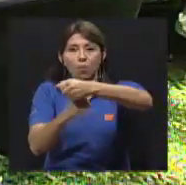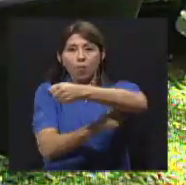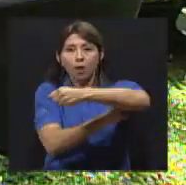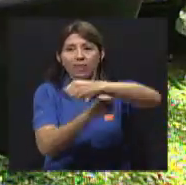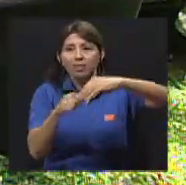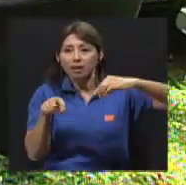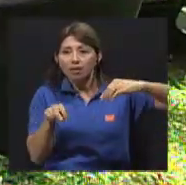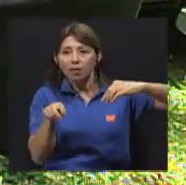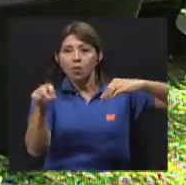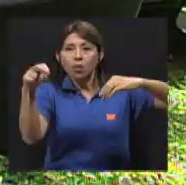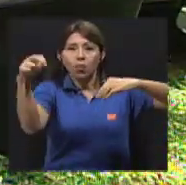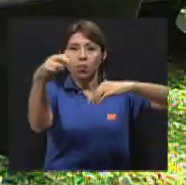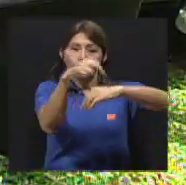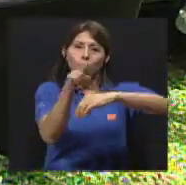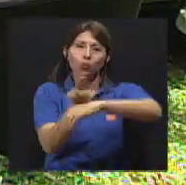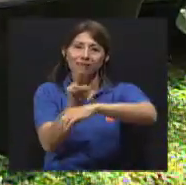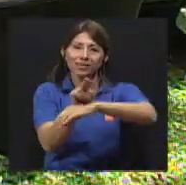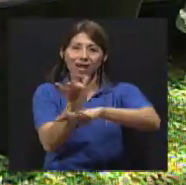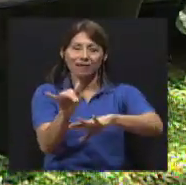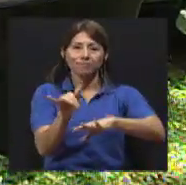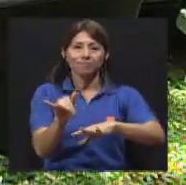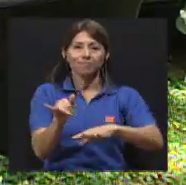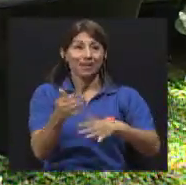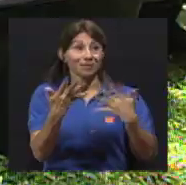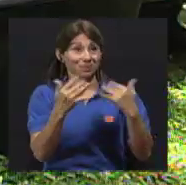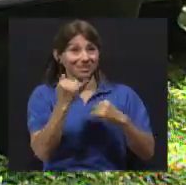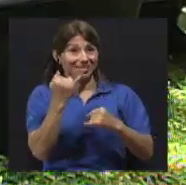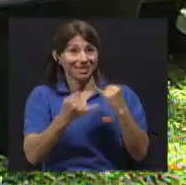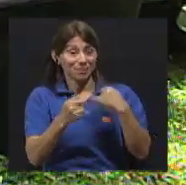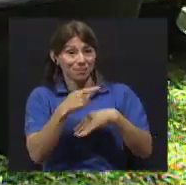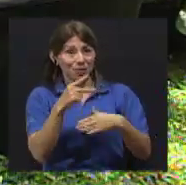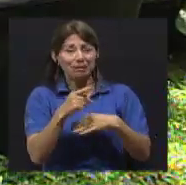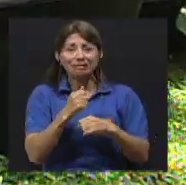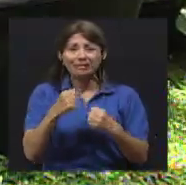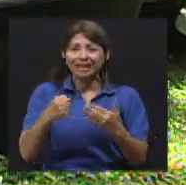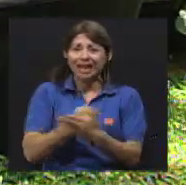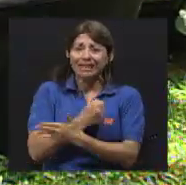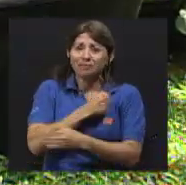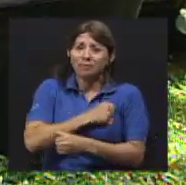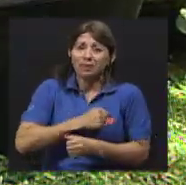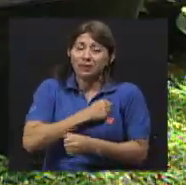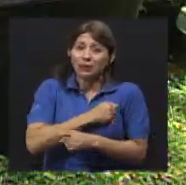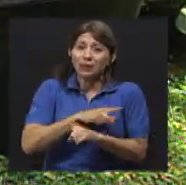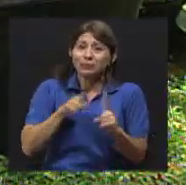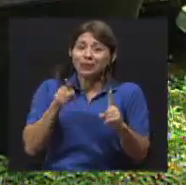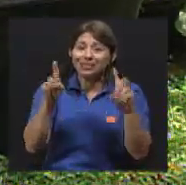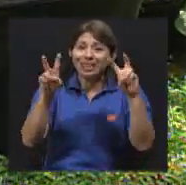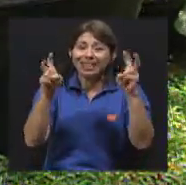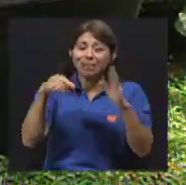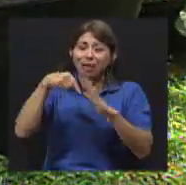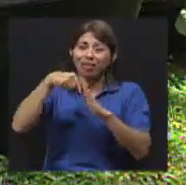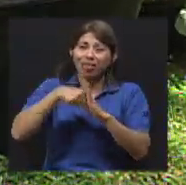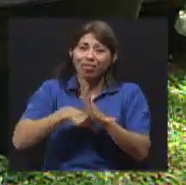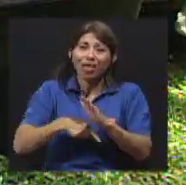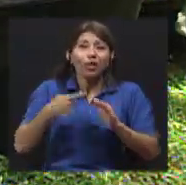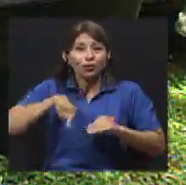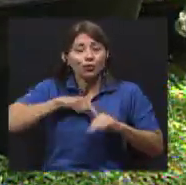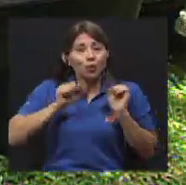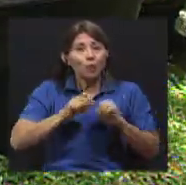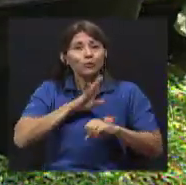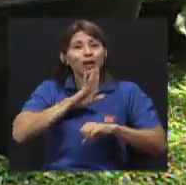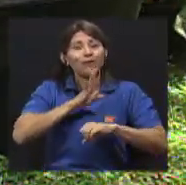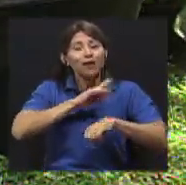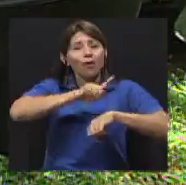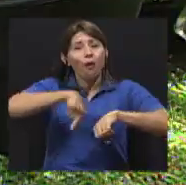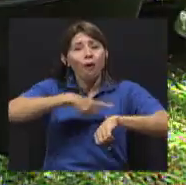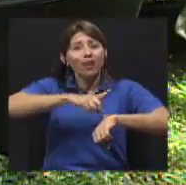despedir el programa. Les agradecemos profundamente. Qué lástima, perdón. Un segundito, es que el tema da para mucho. Claro. Aquí podemos pasar horas de